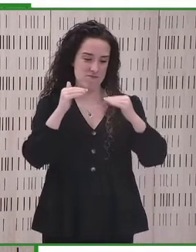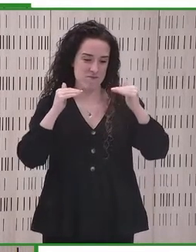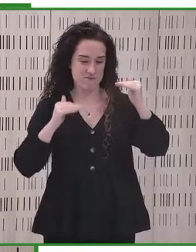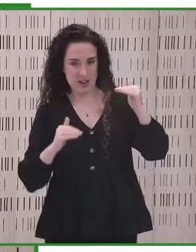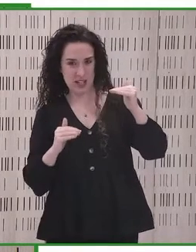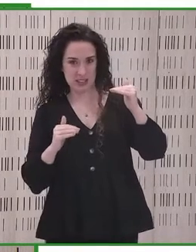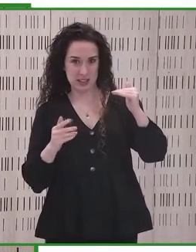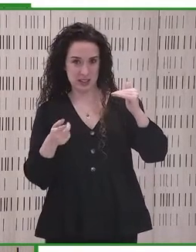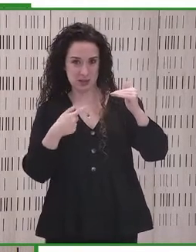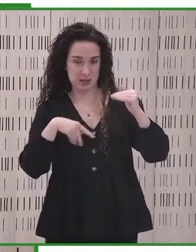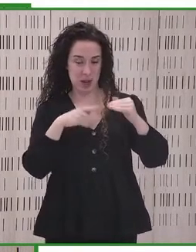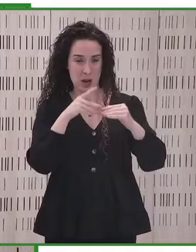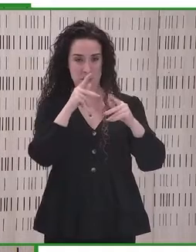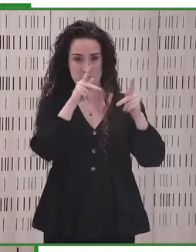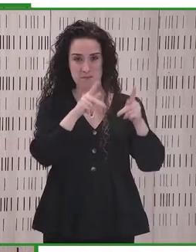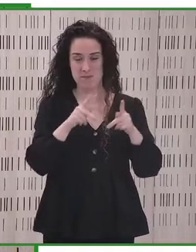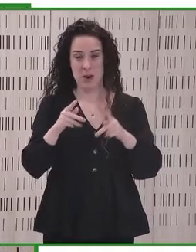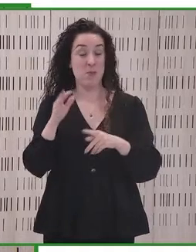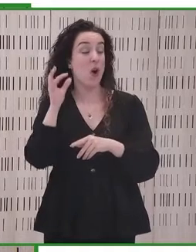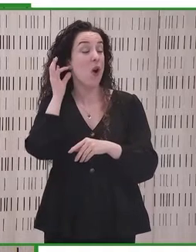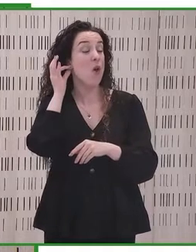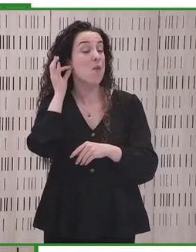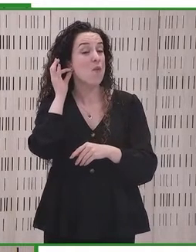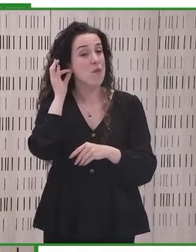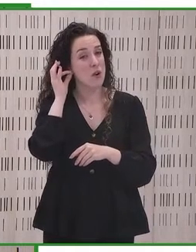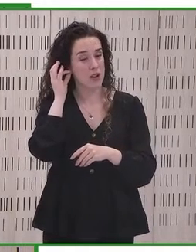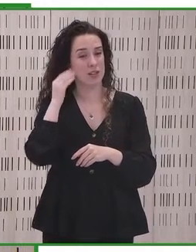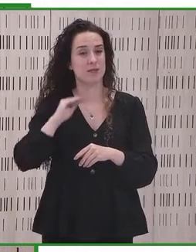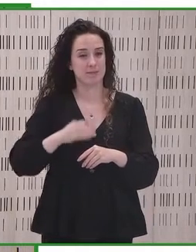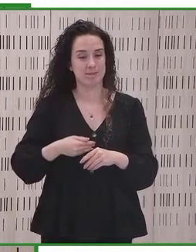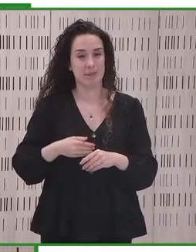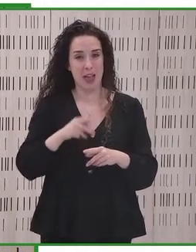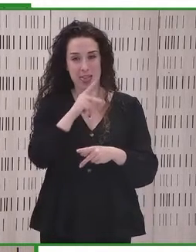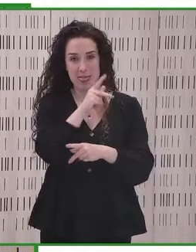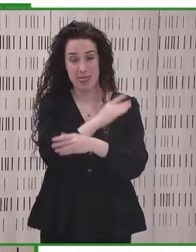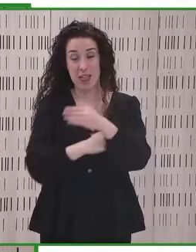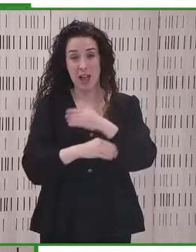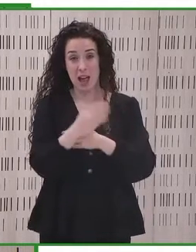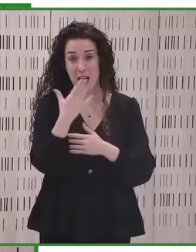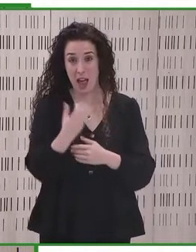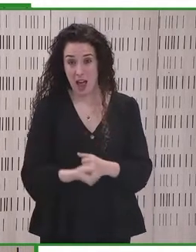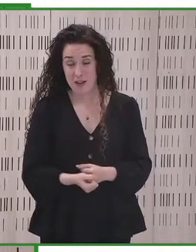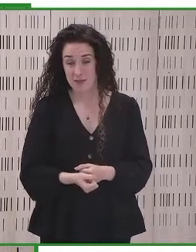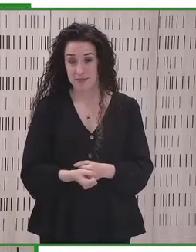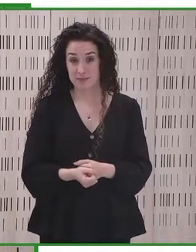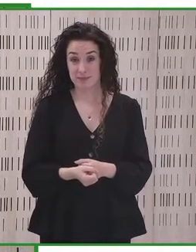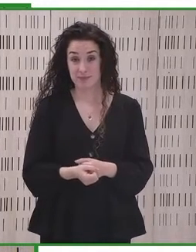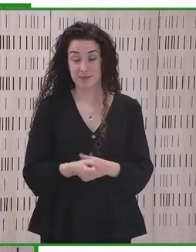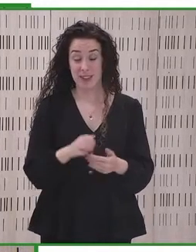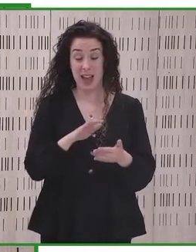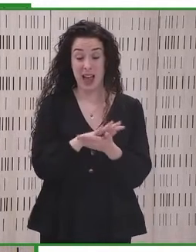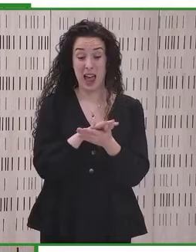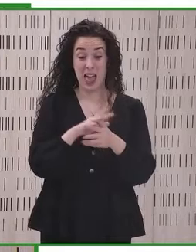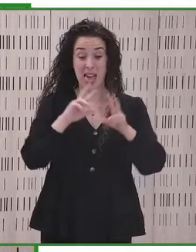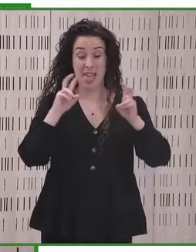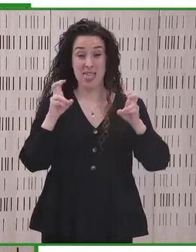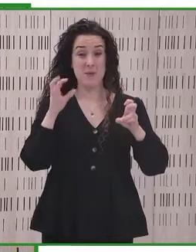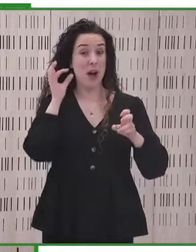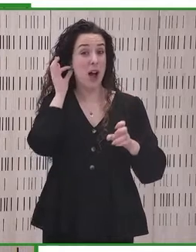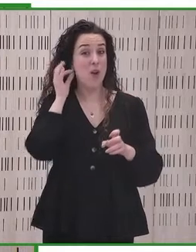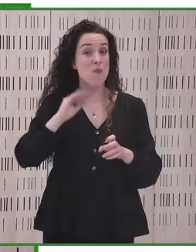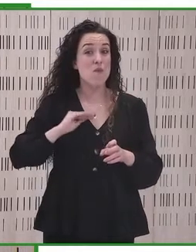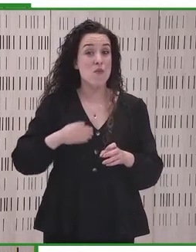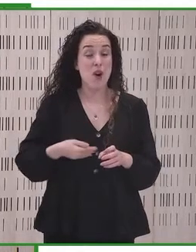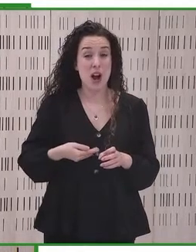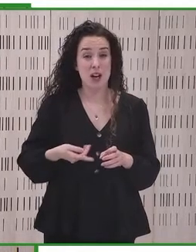enfrentan particularmente las mujeres con discapacidad. Precisamente hablando de mujeres, desde